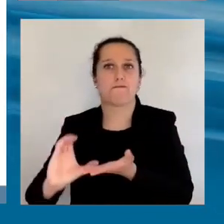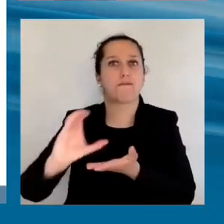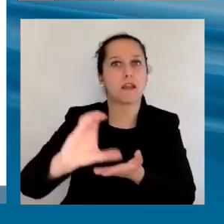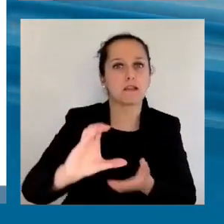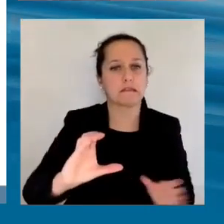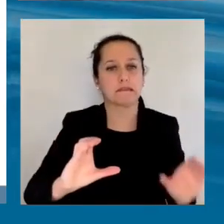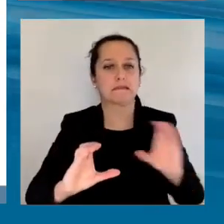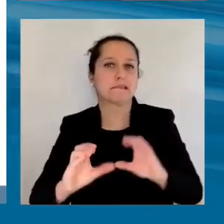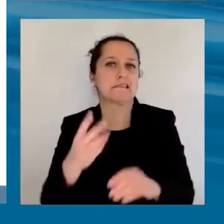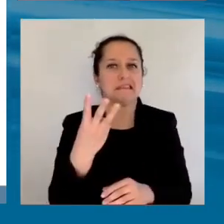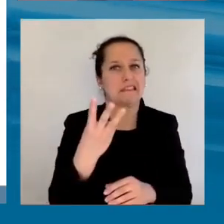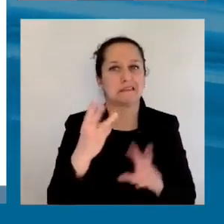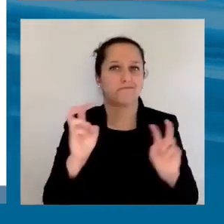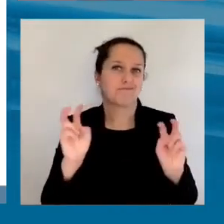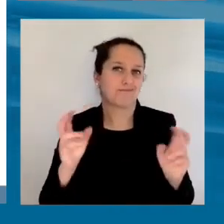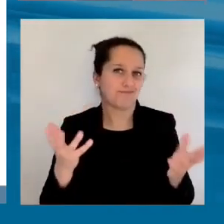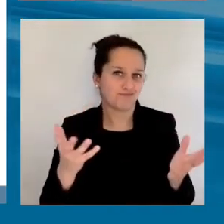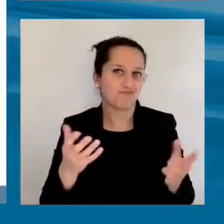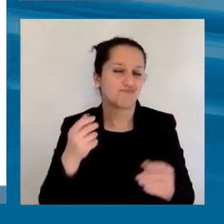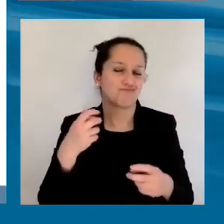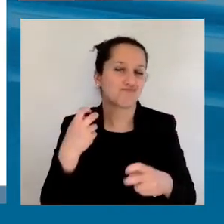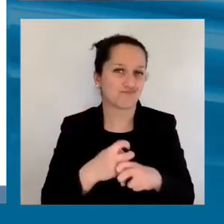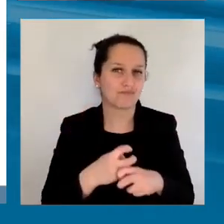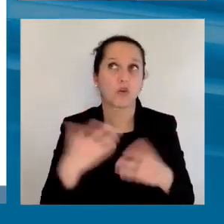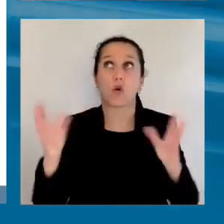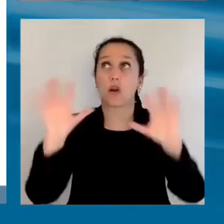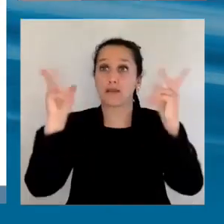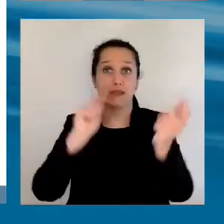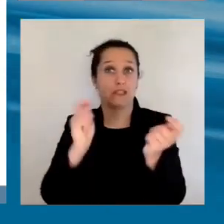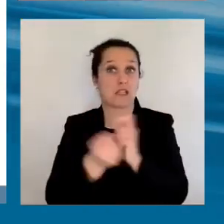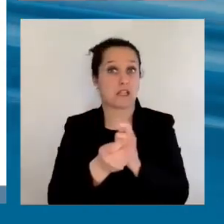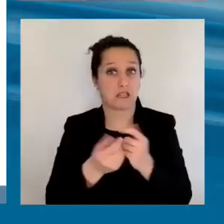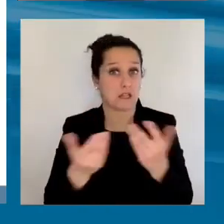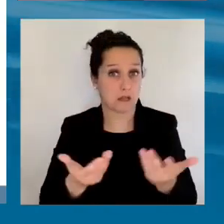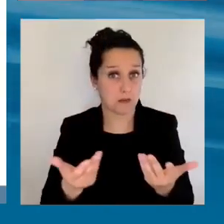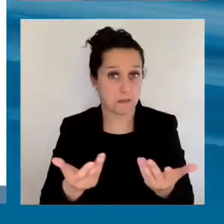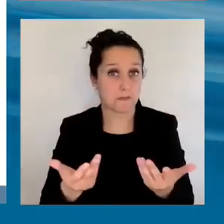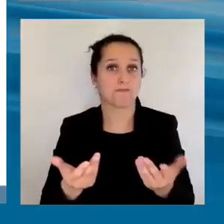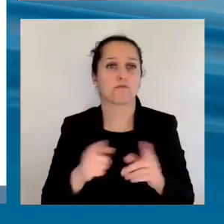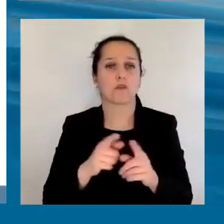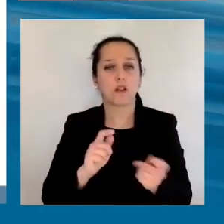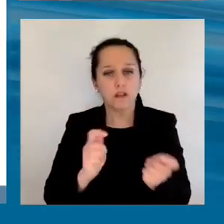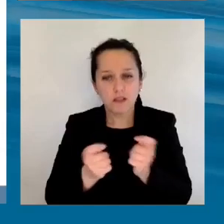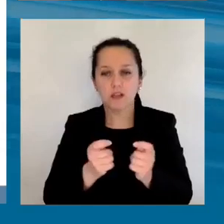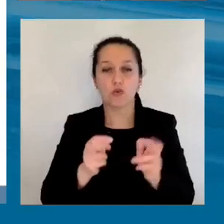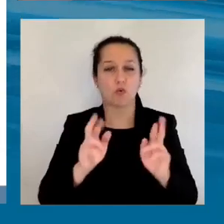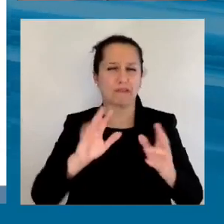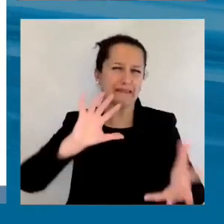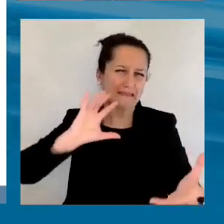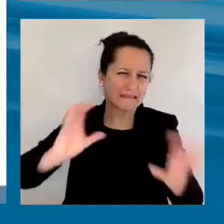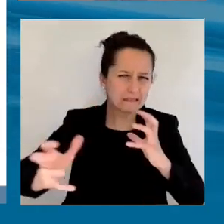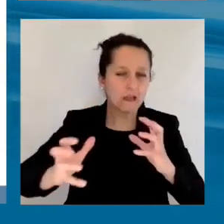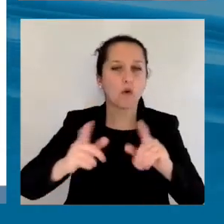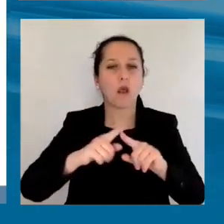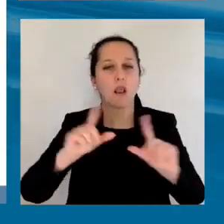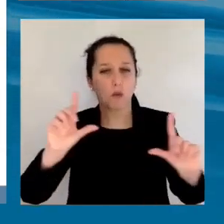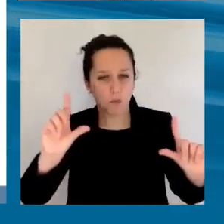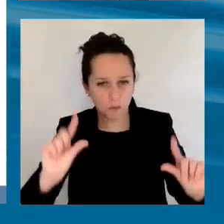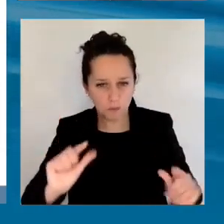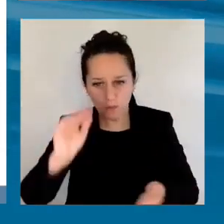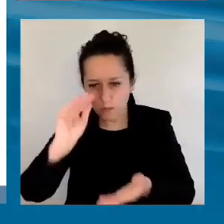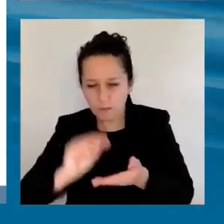el climático, cómo reparar los daños de todos estos impactos, el tema de la adaptación, el tema de la mitigación. O sea, hay una necesidad